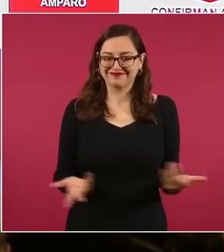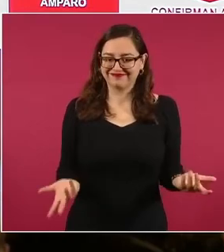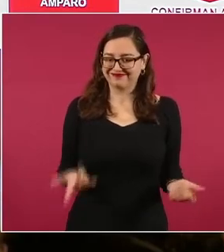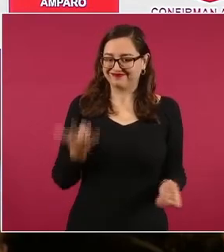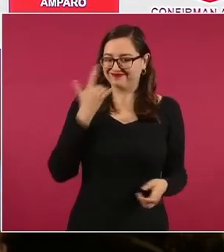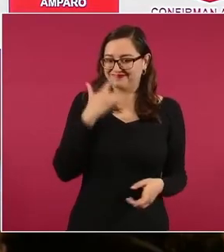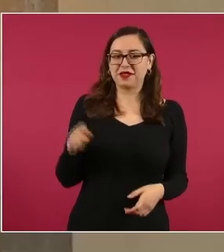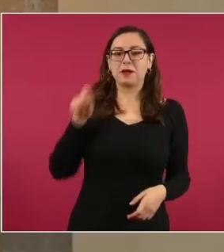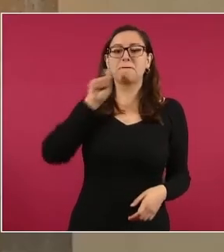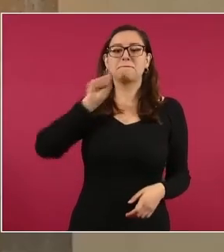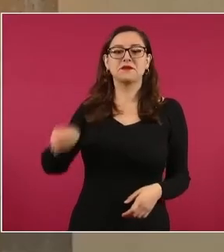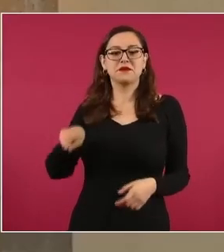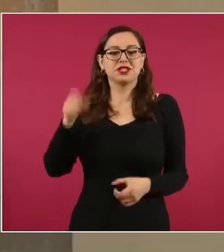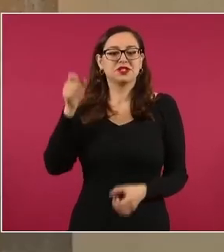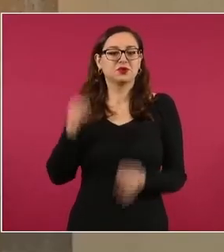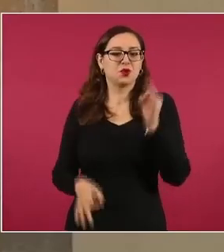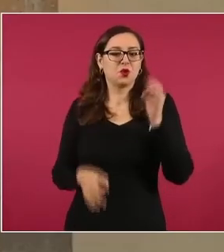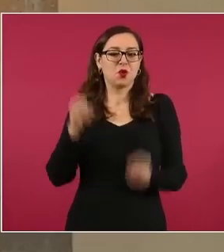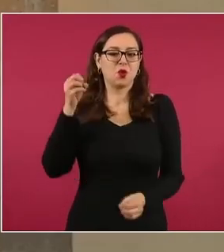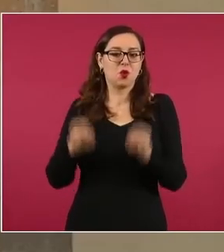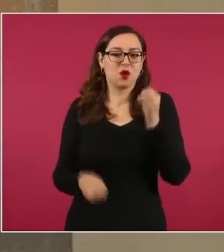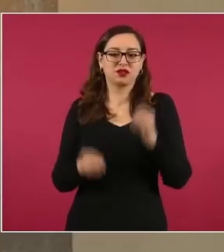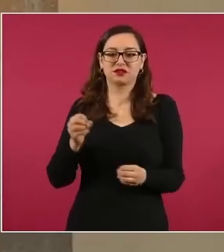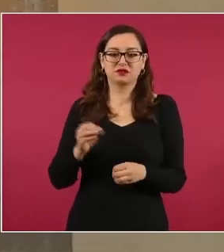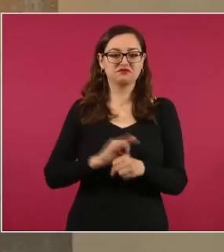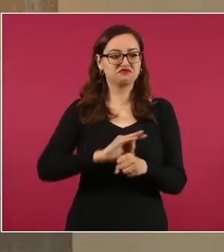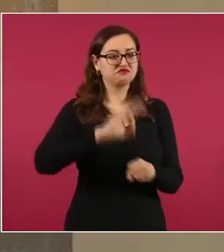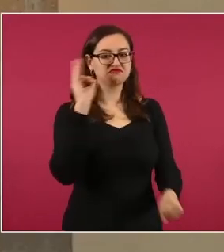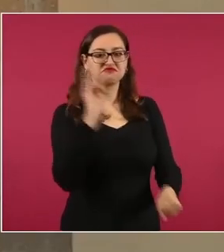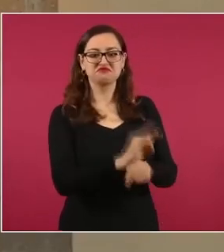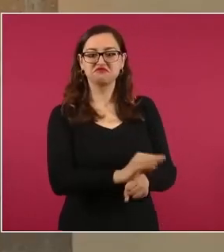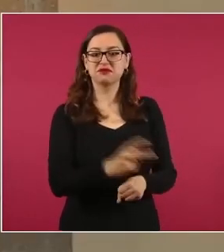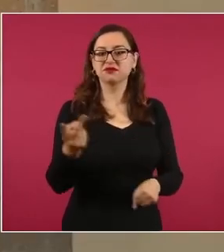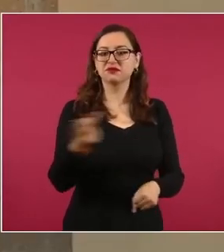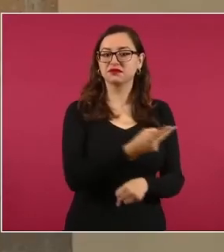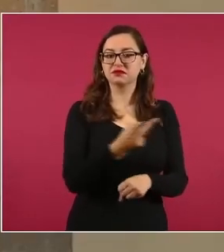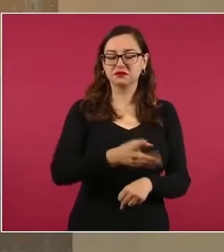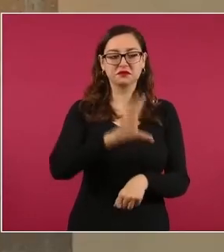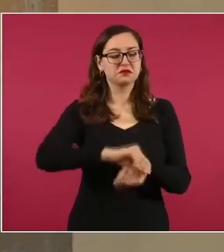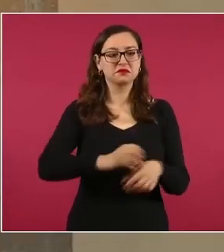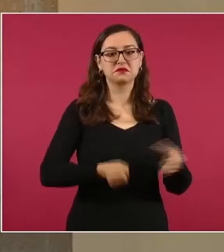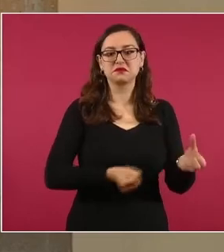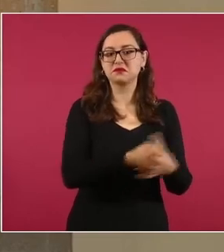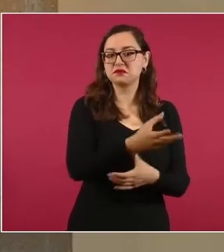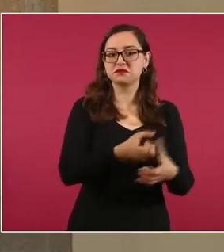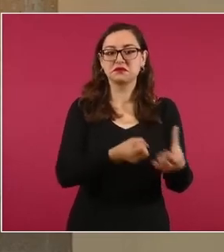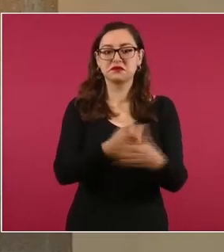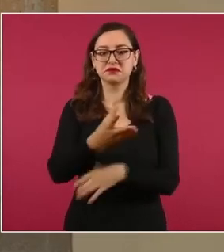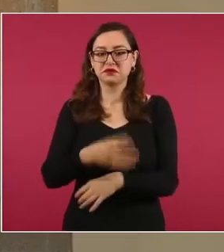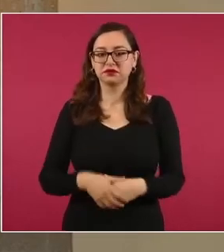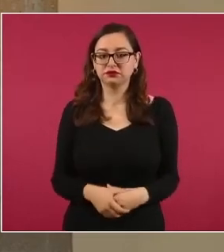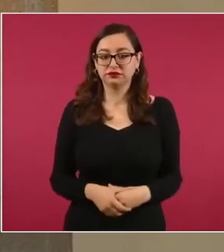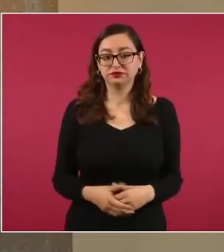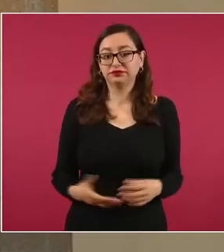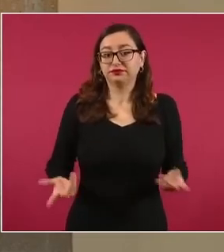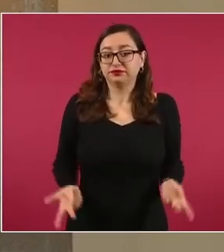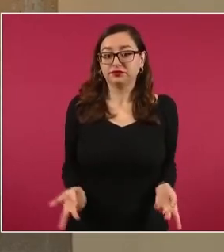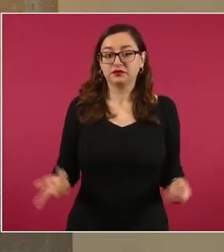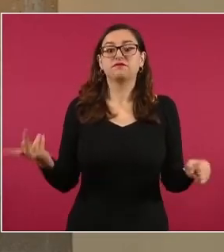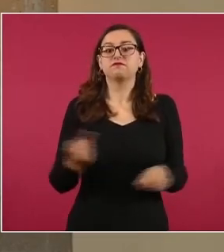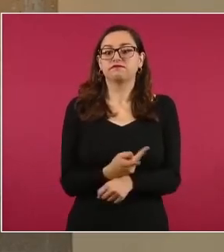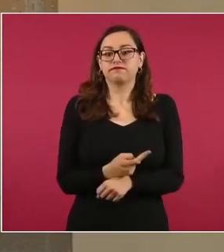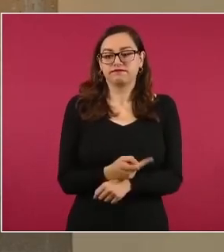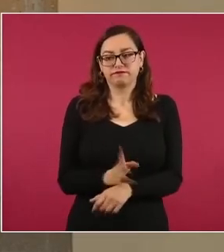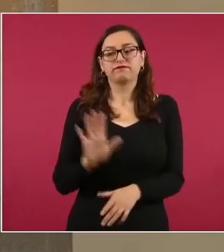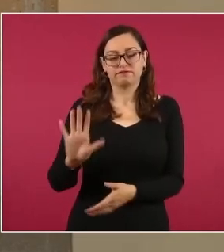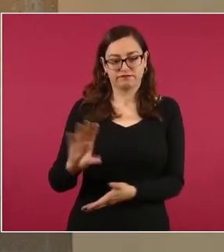el que resuelve ambos casos y ya confirma el tribunal. Como se nos ha instruido, cuando hay estos casos se va a proceder